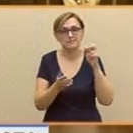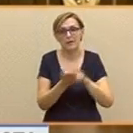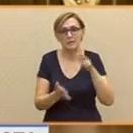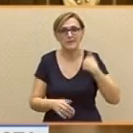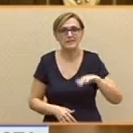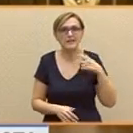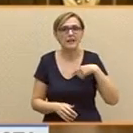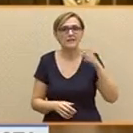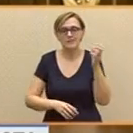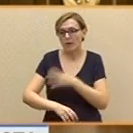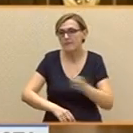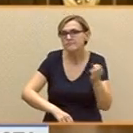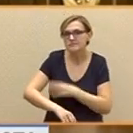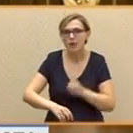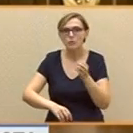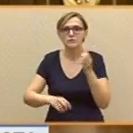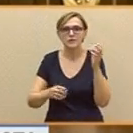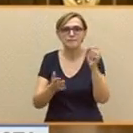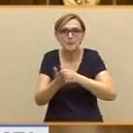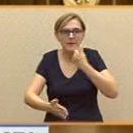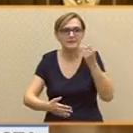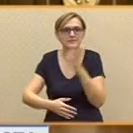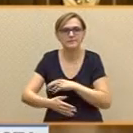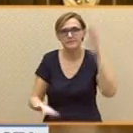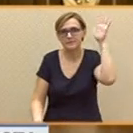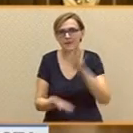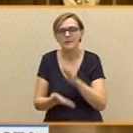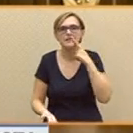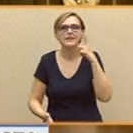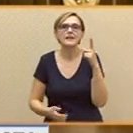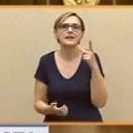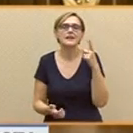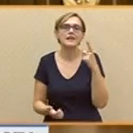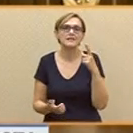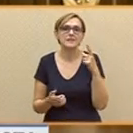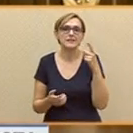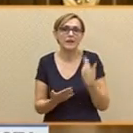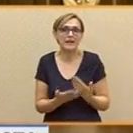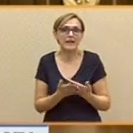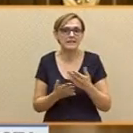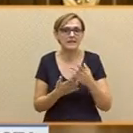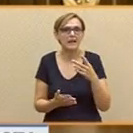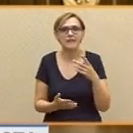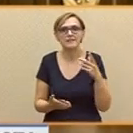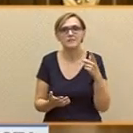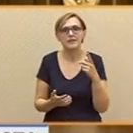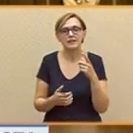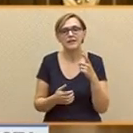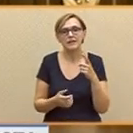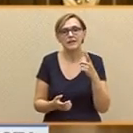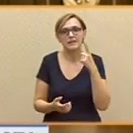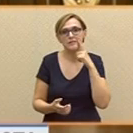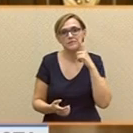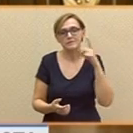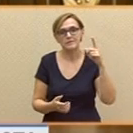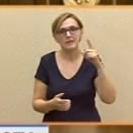la hucha de las pensiones. Además, se niegan a garantizar el poder adquisitivo de los pensionistas. La política territorial de su acuerdo apuesta